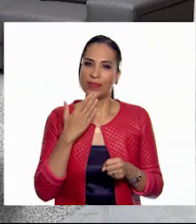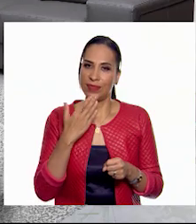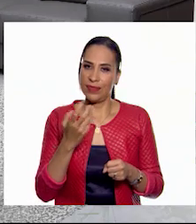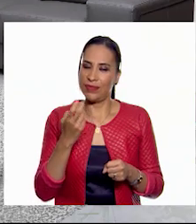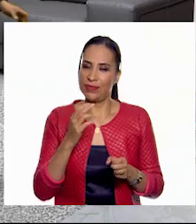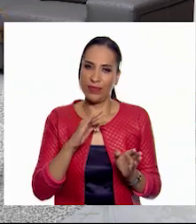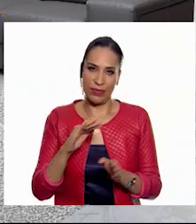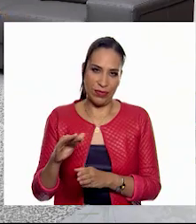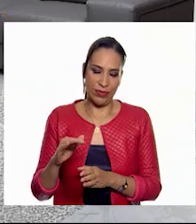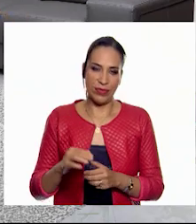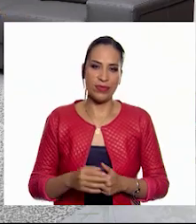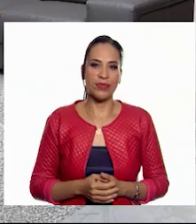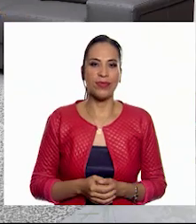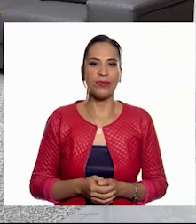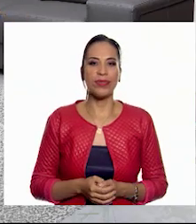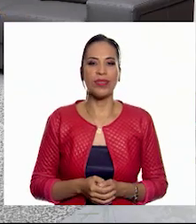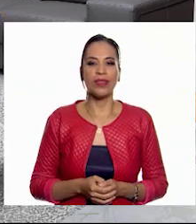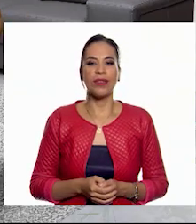¡Ah!